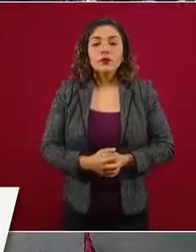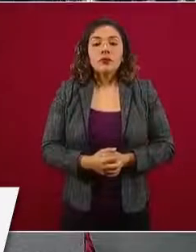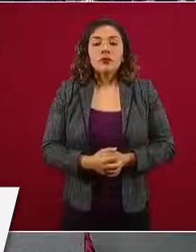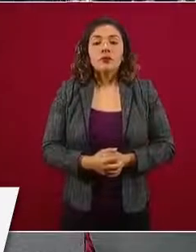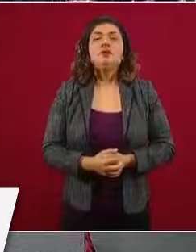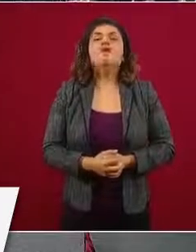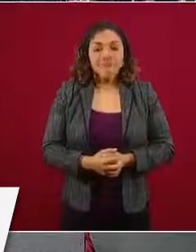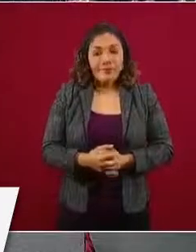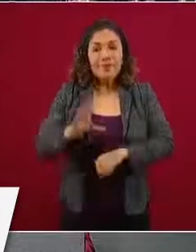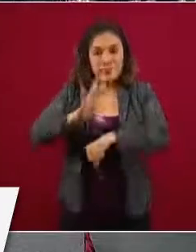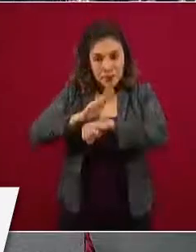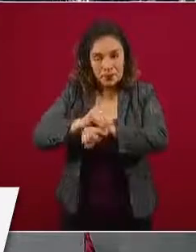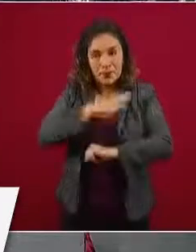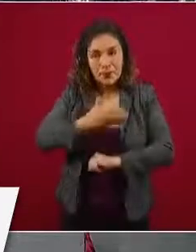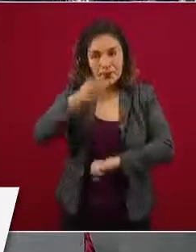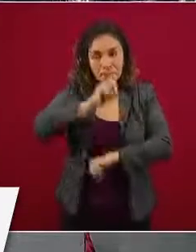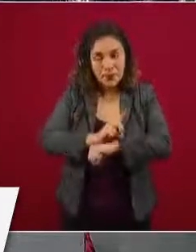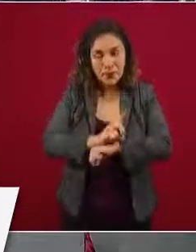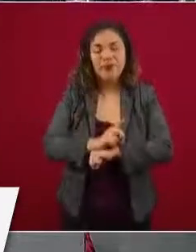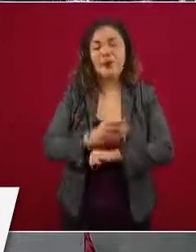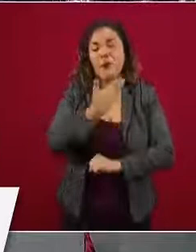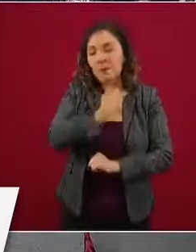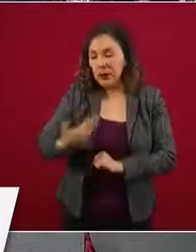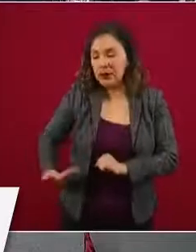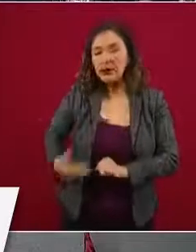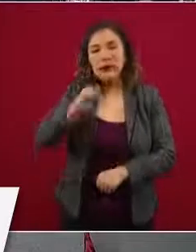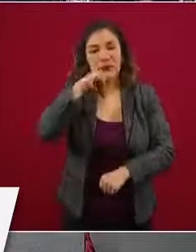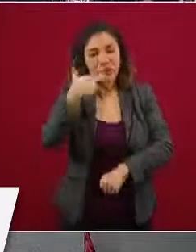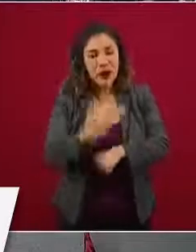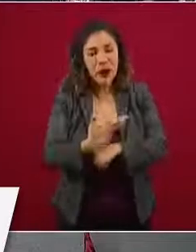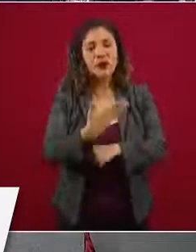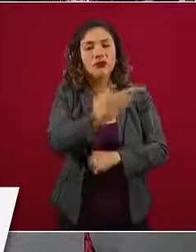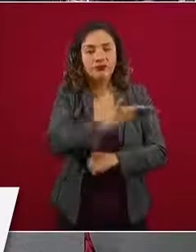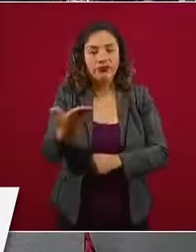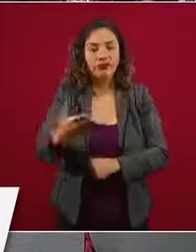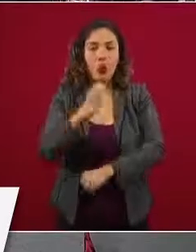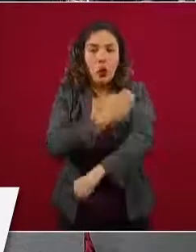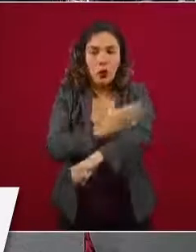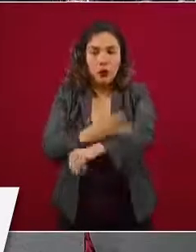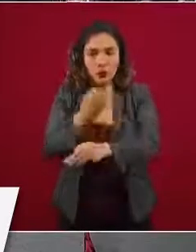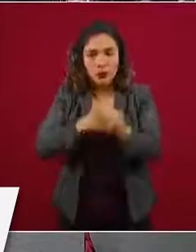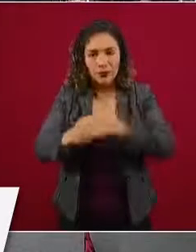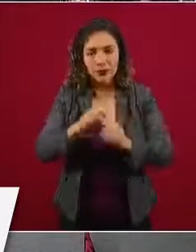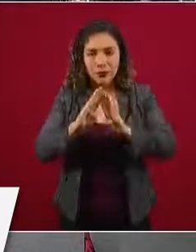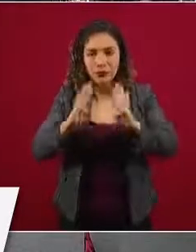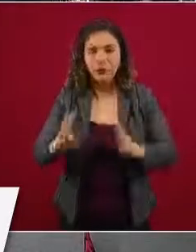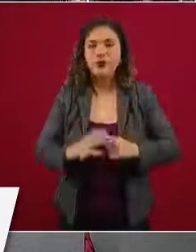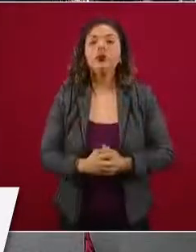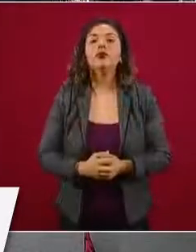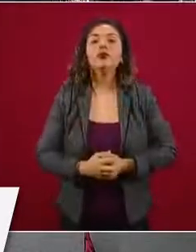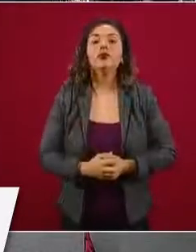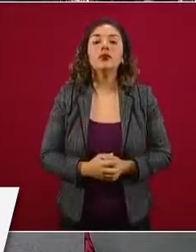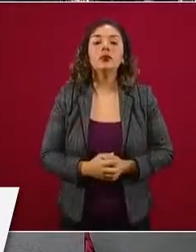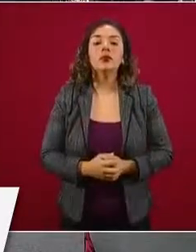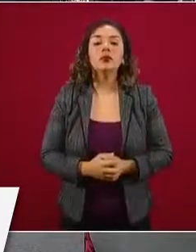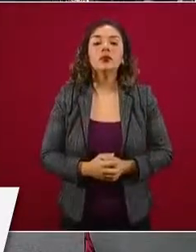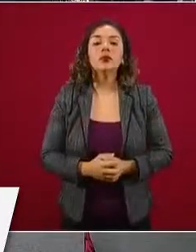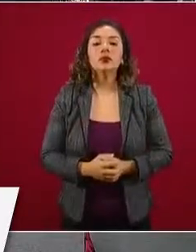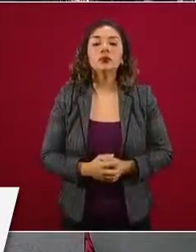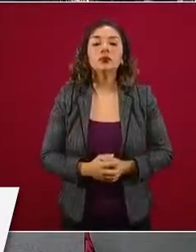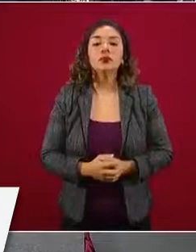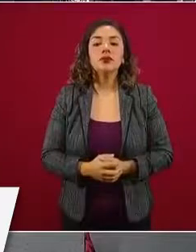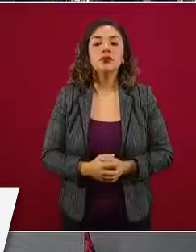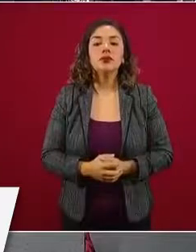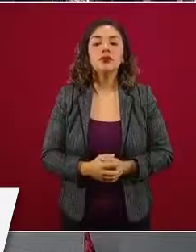Con su permiso, presidente. Buen día, secretario, canciller, coordinador general, colegas de la Fundación Teletón.